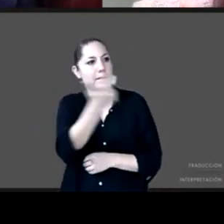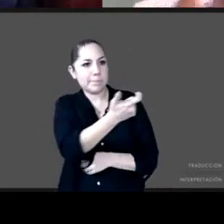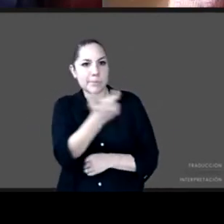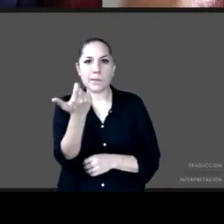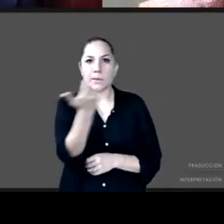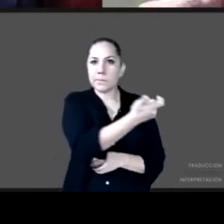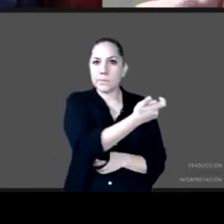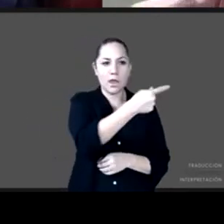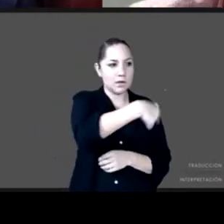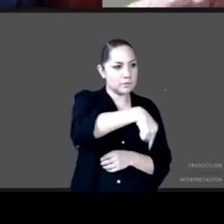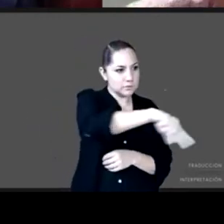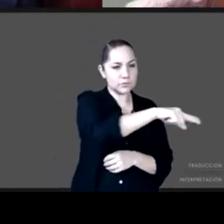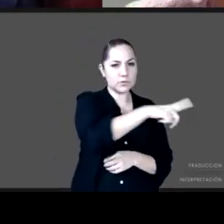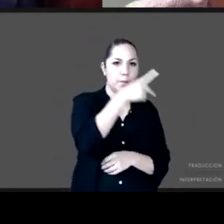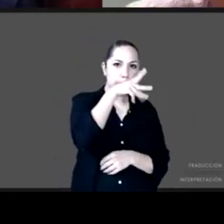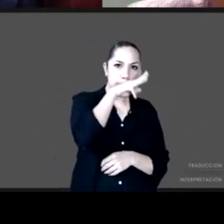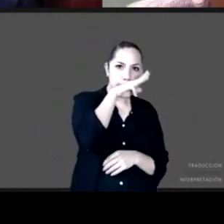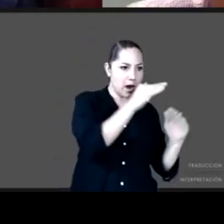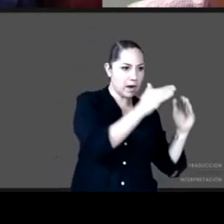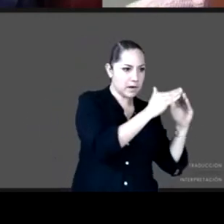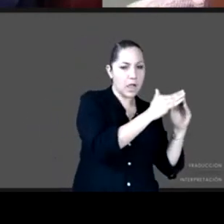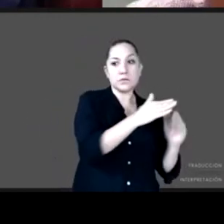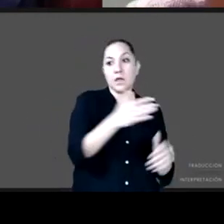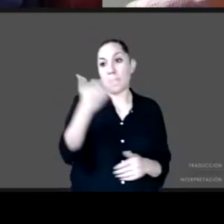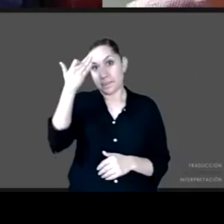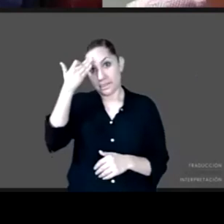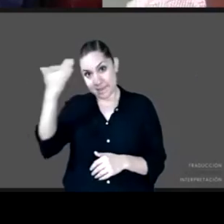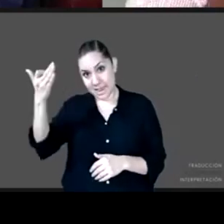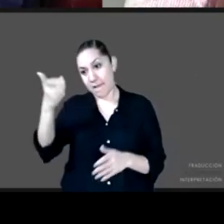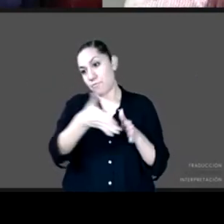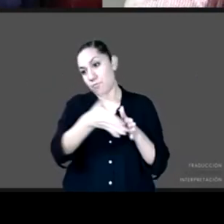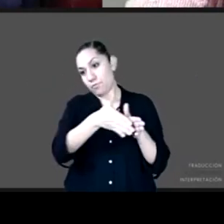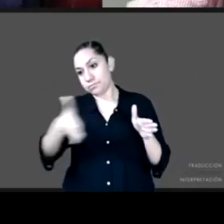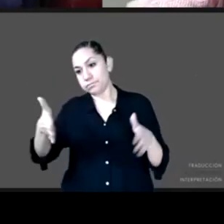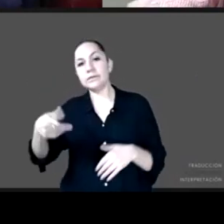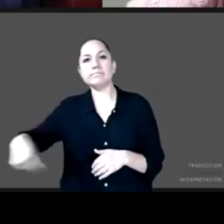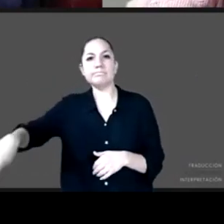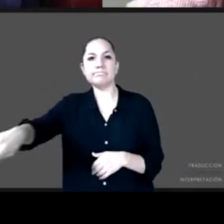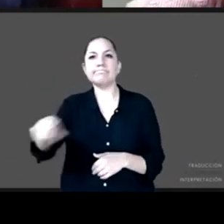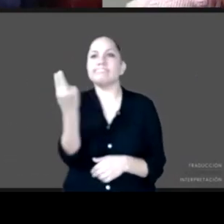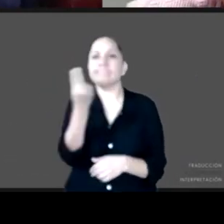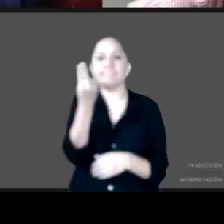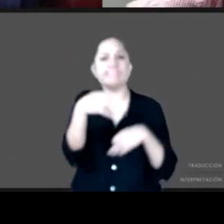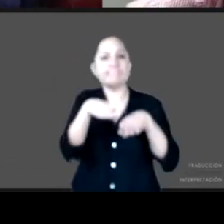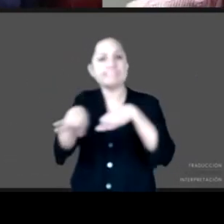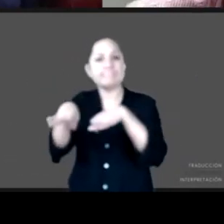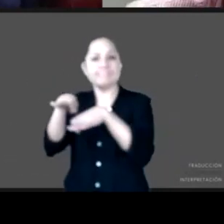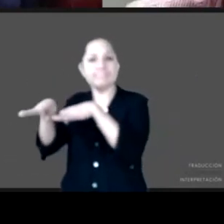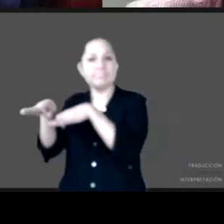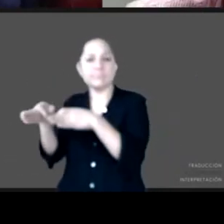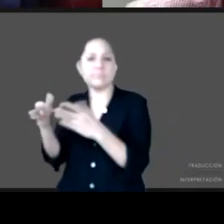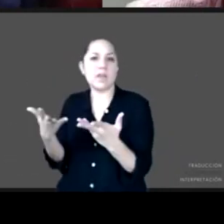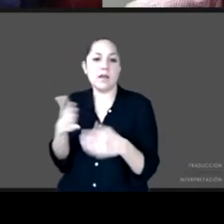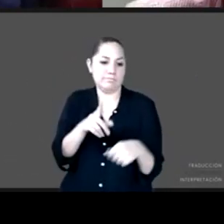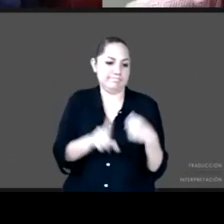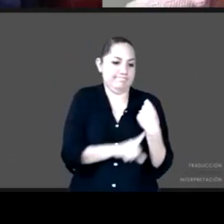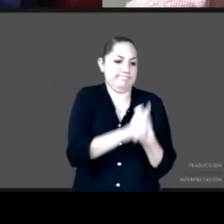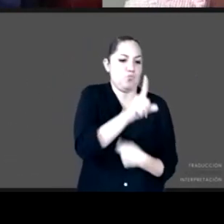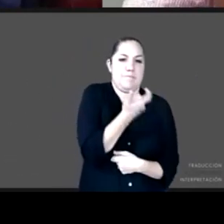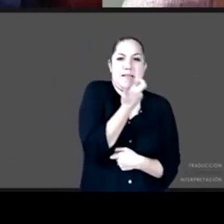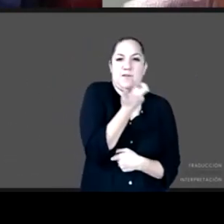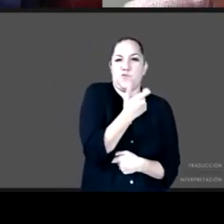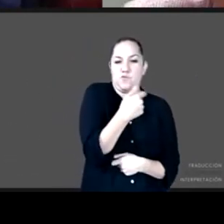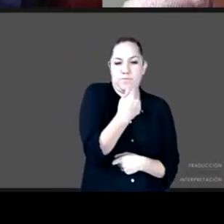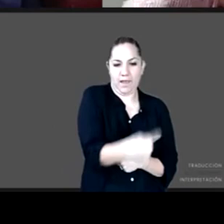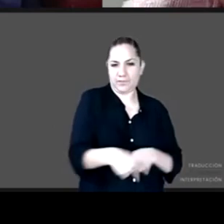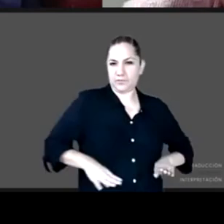sobre todo en las crisis previas más recientes de nuestro país pero parece que es un tema importante en este en este